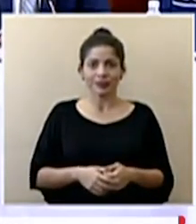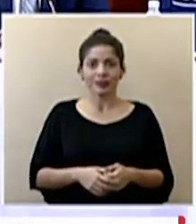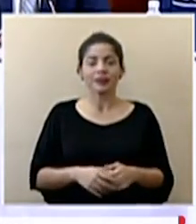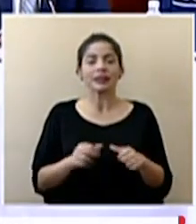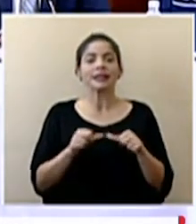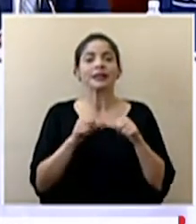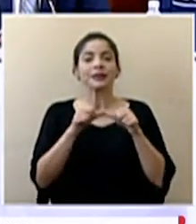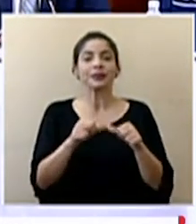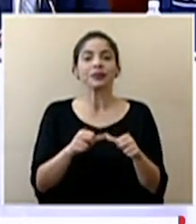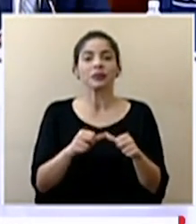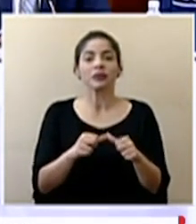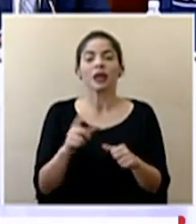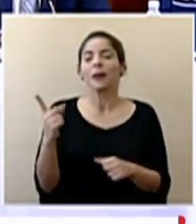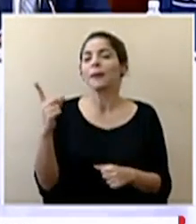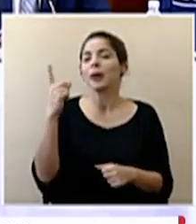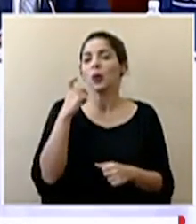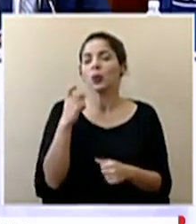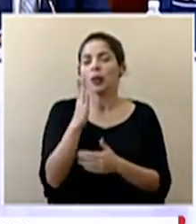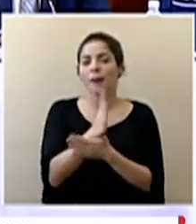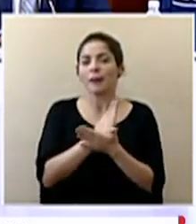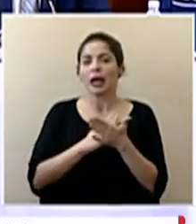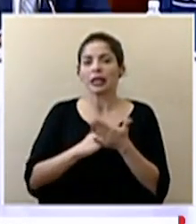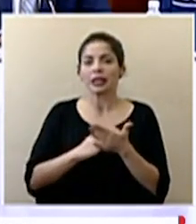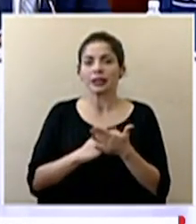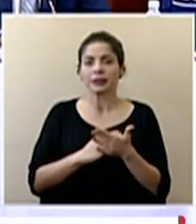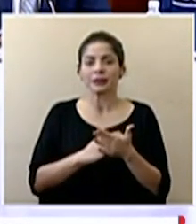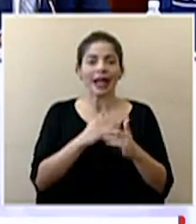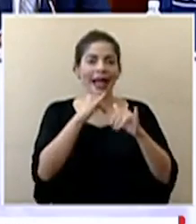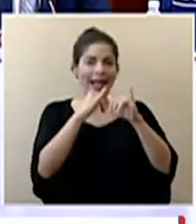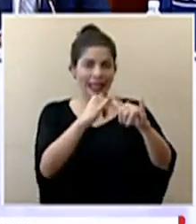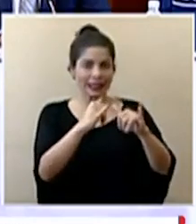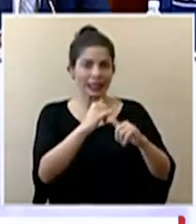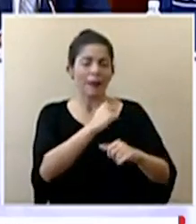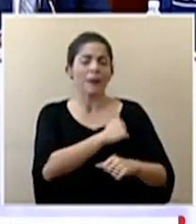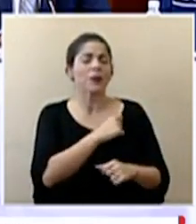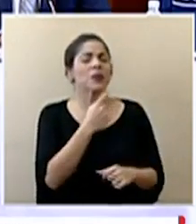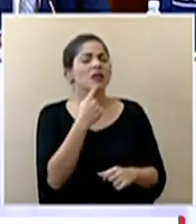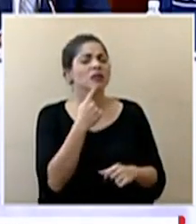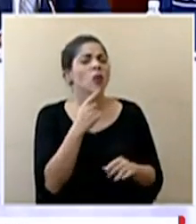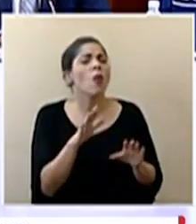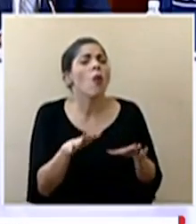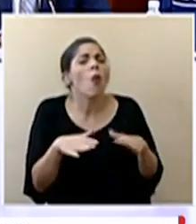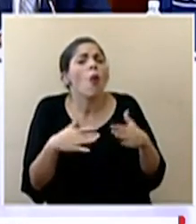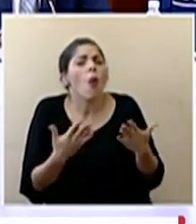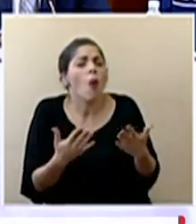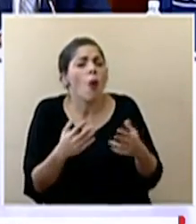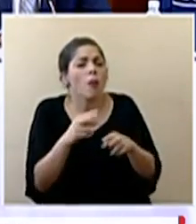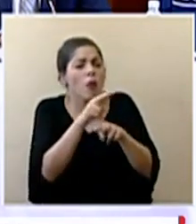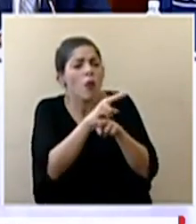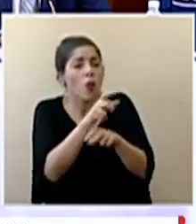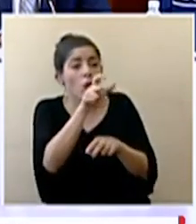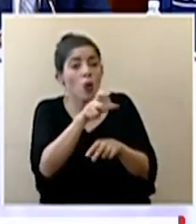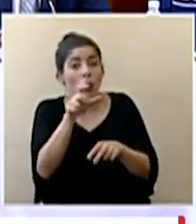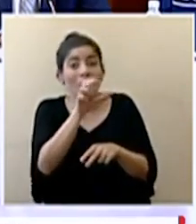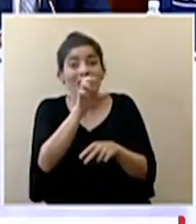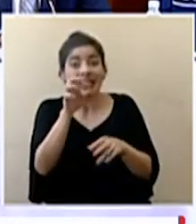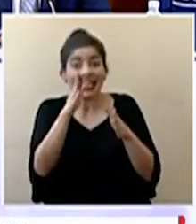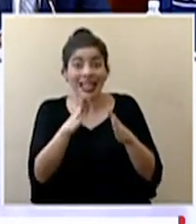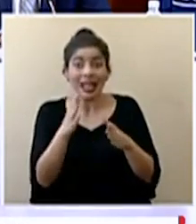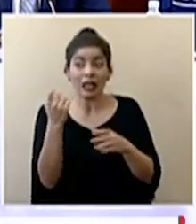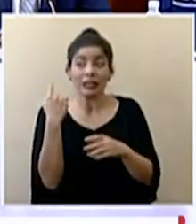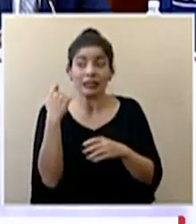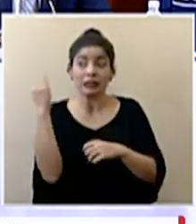continuamos con la consulta de extra perdón cómo se están monitoreando los ticos que han llegado del exterior